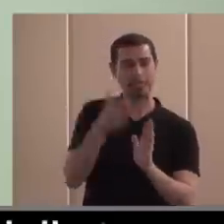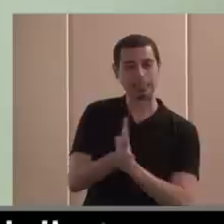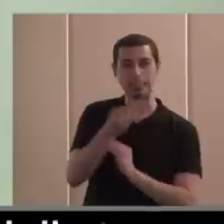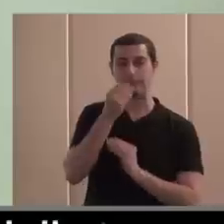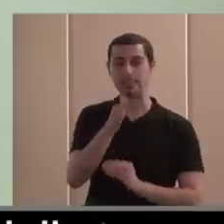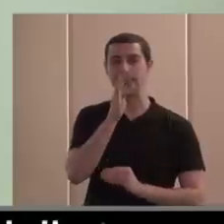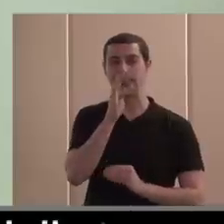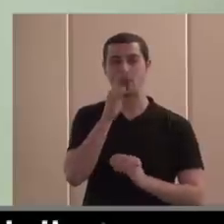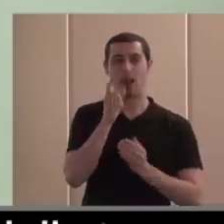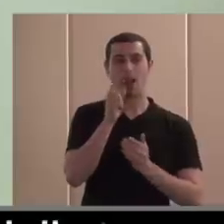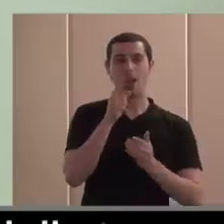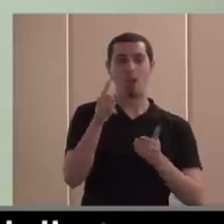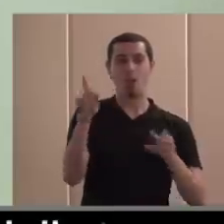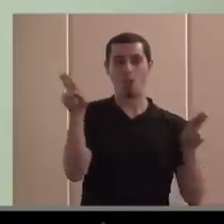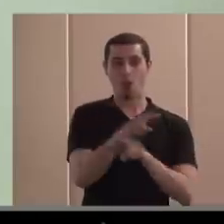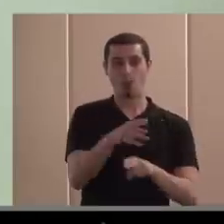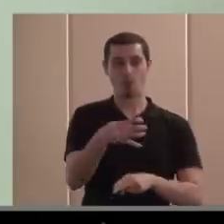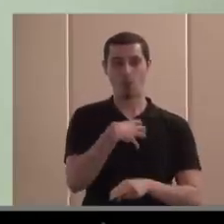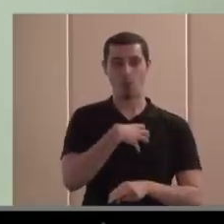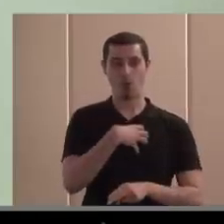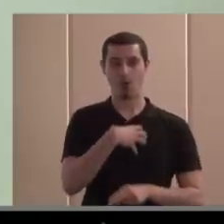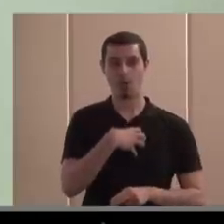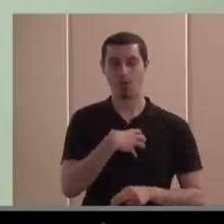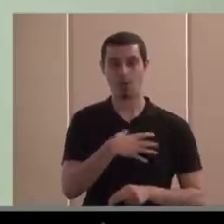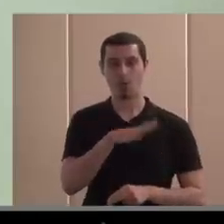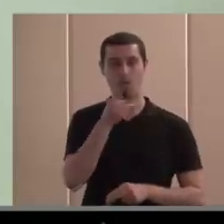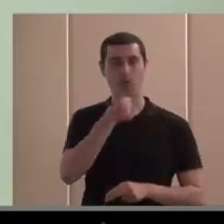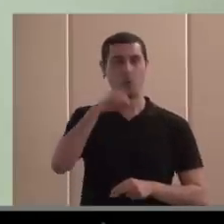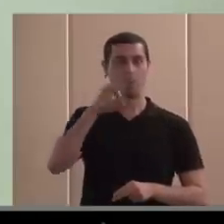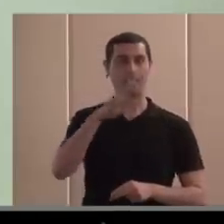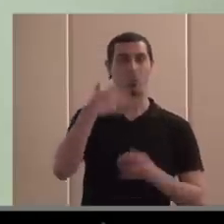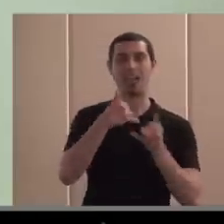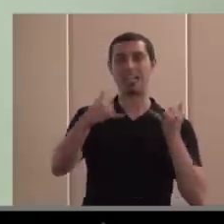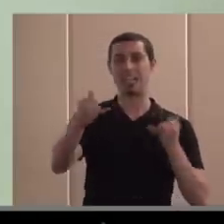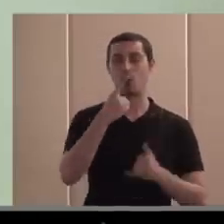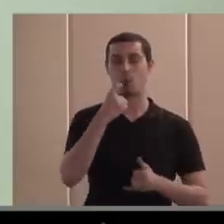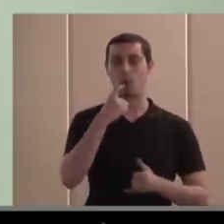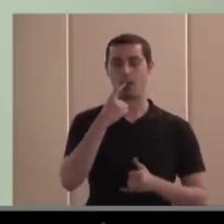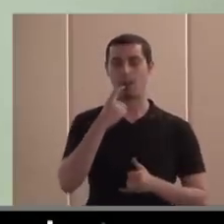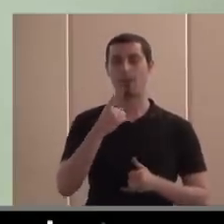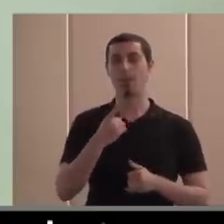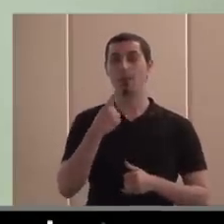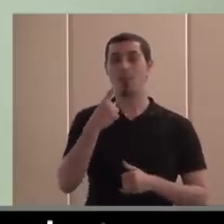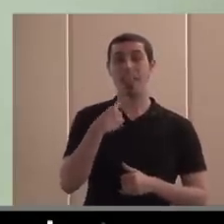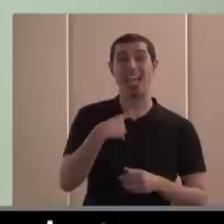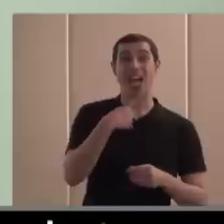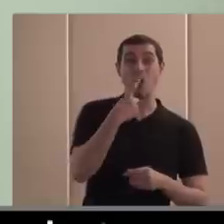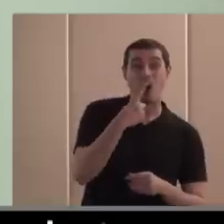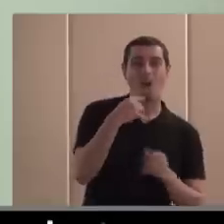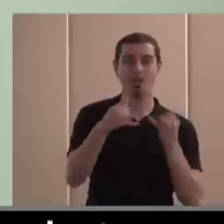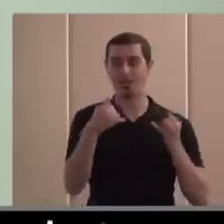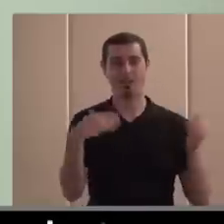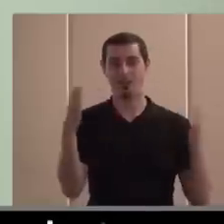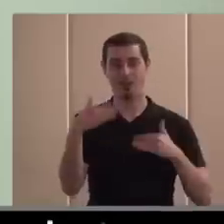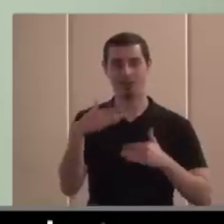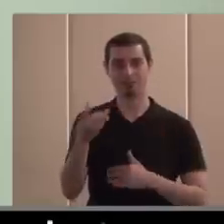son imborrables, eso que se llama de líneas rojas, pues yo creo que nos lo hemos inventado y que queda bien decirlo, pero ni son rojas ni hay líneas. Me parece